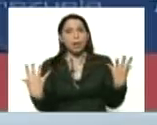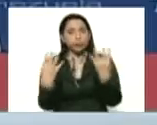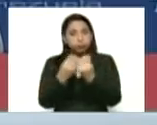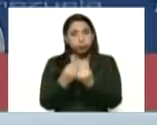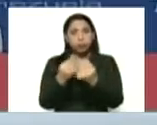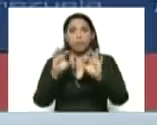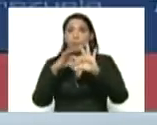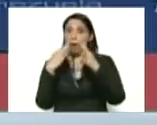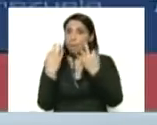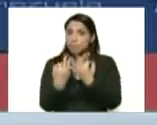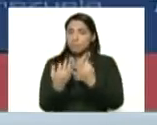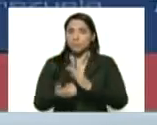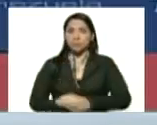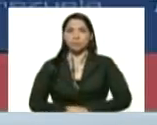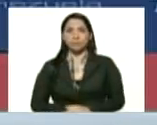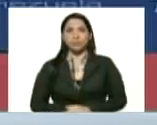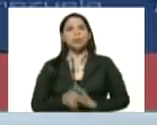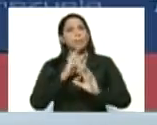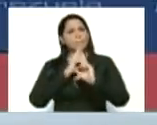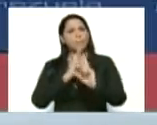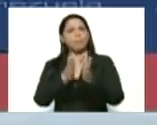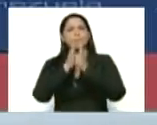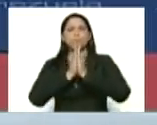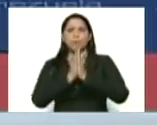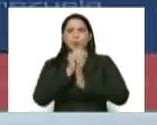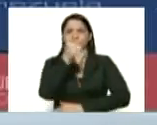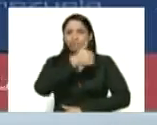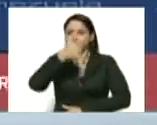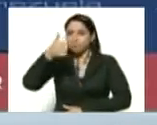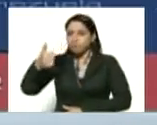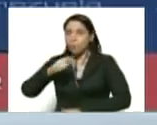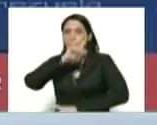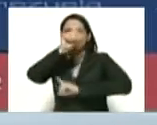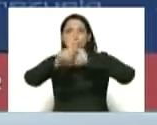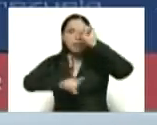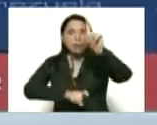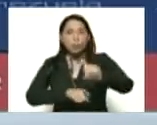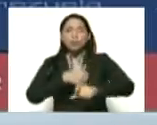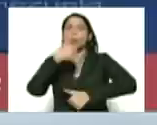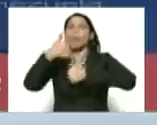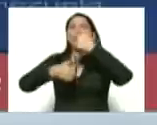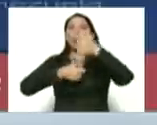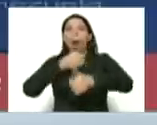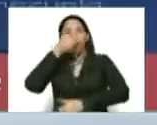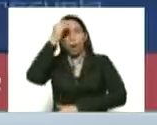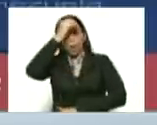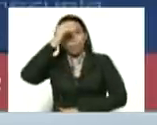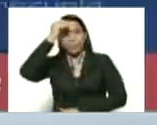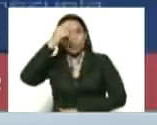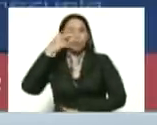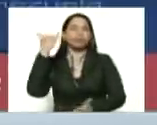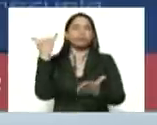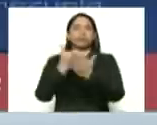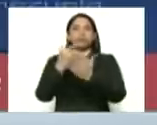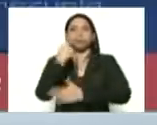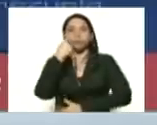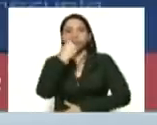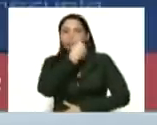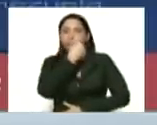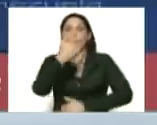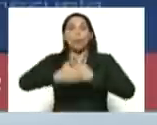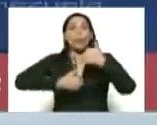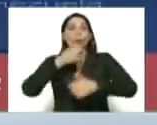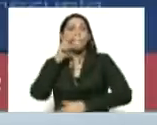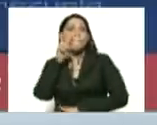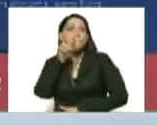en familia. Respondan cada pregunta. ¿Cuál es su opinión? ¿Cuál es su percepción? ¿Cuál